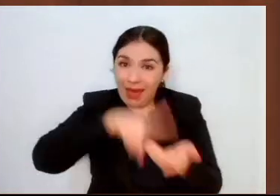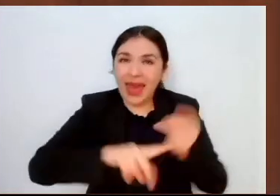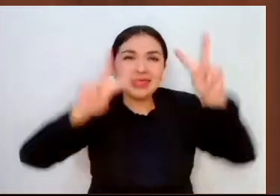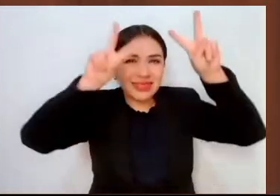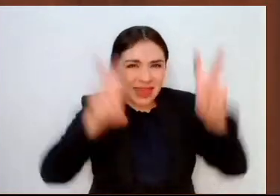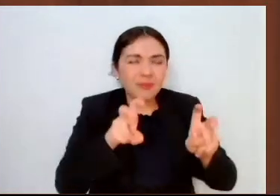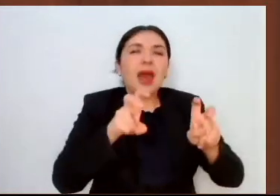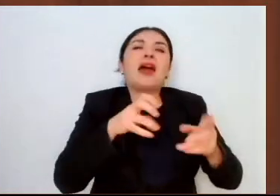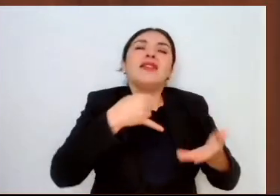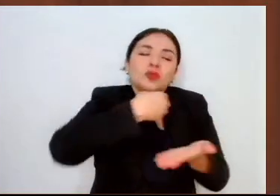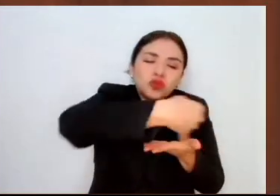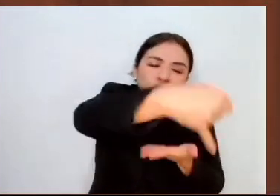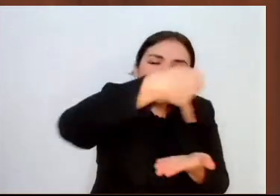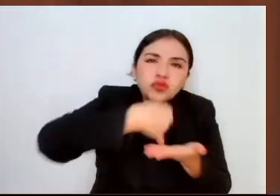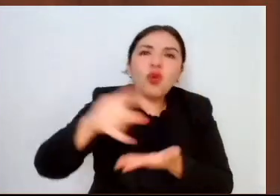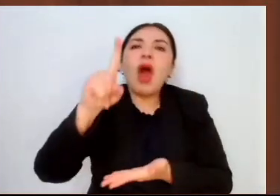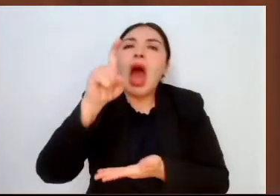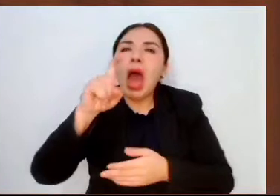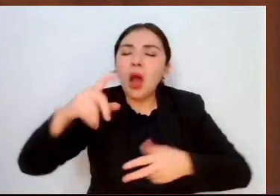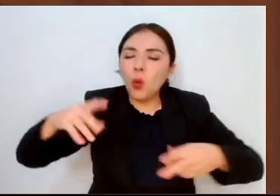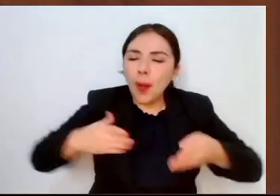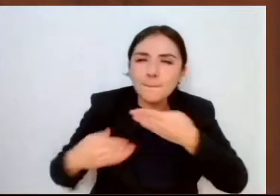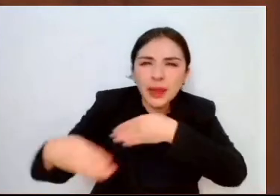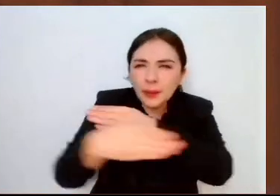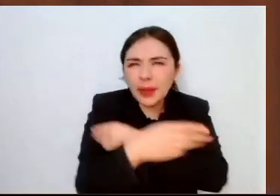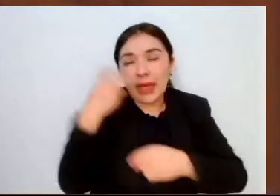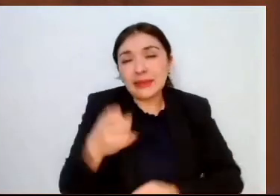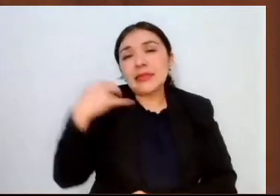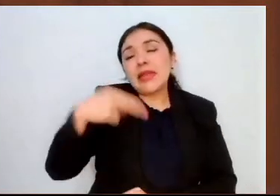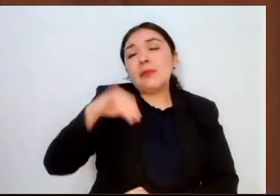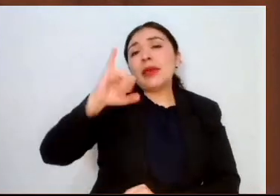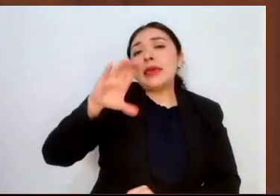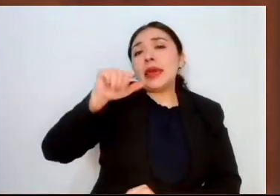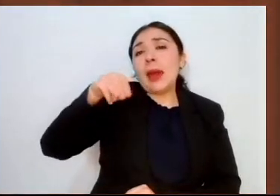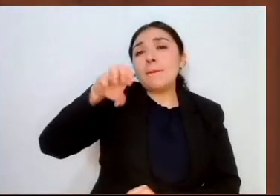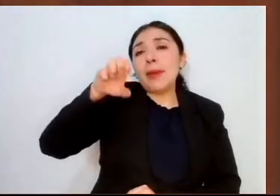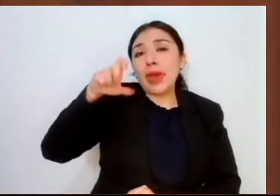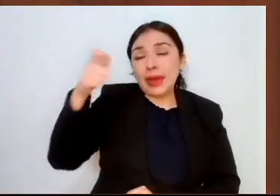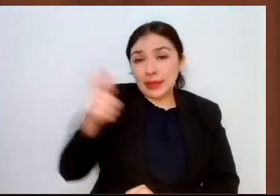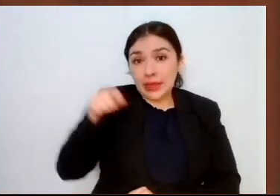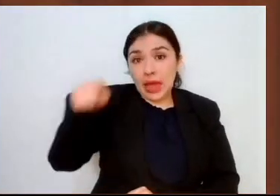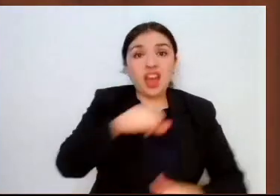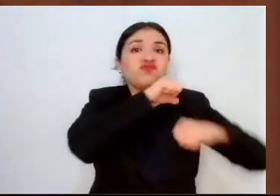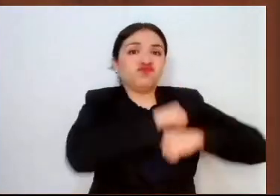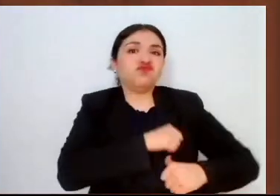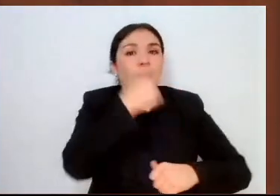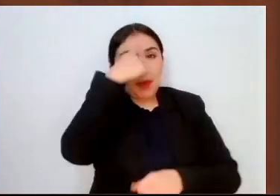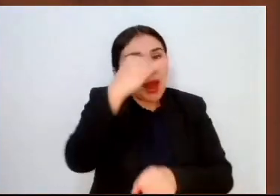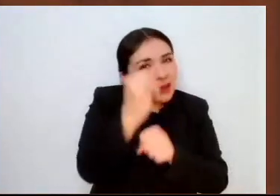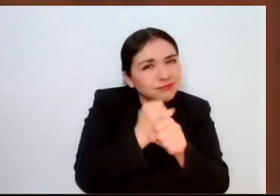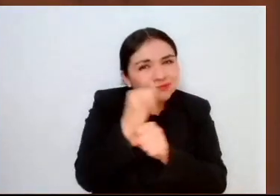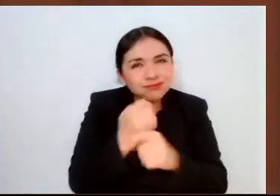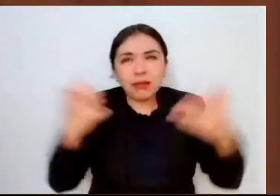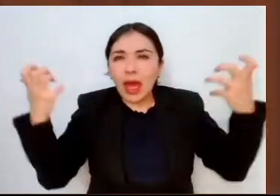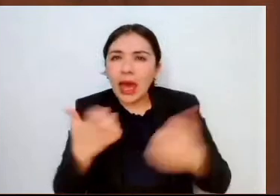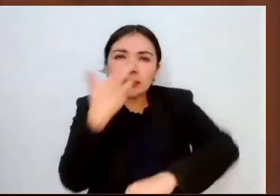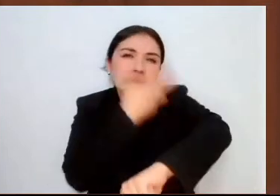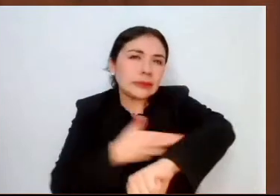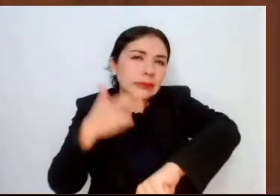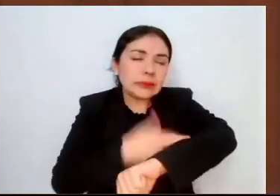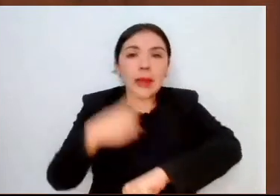Acuícola y Forestal, ICAMEX, es el encargado de realizar investigaciones básicas y aplicadas en materia